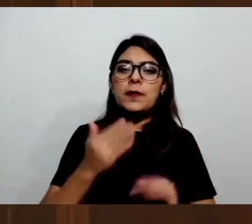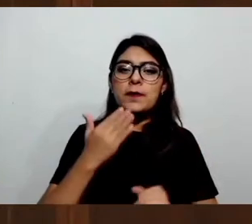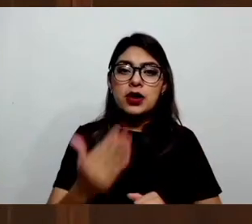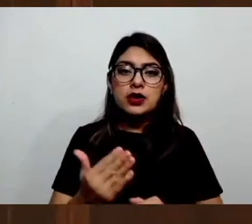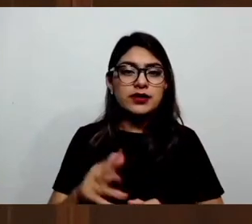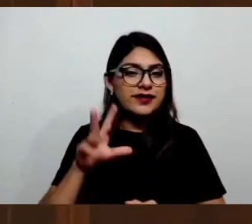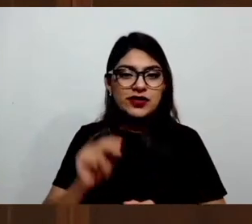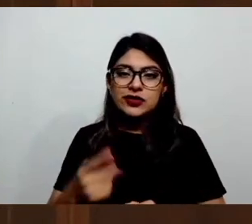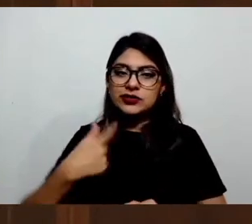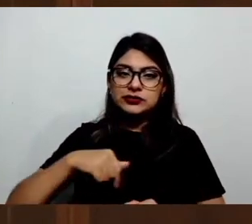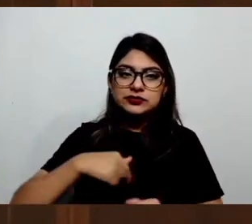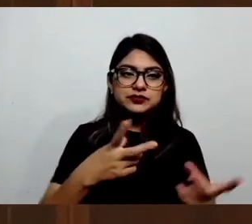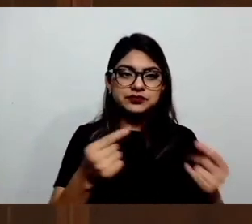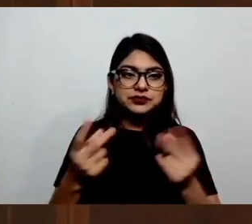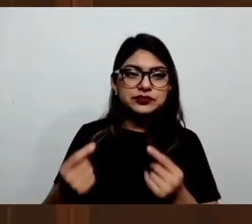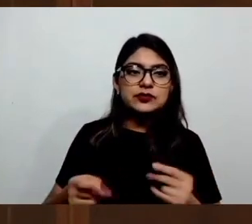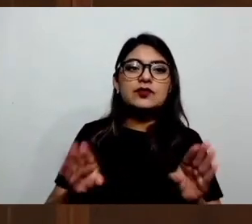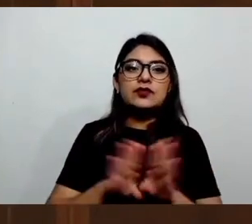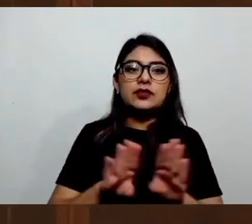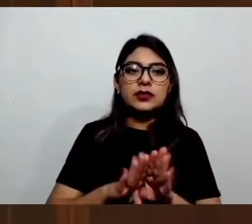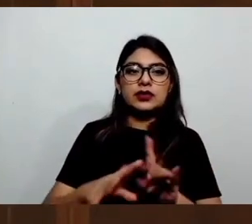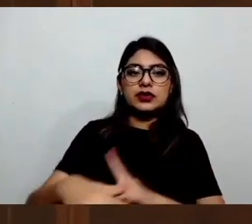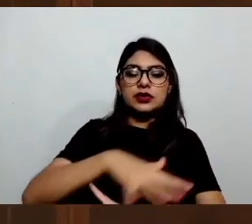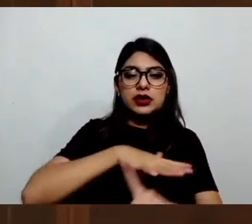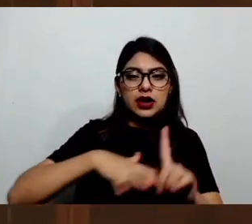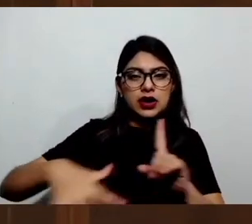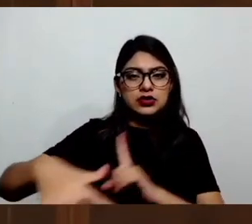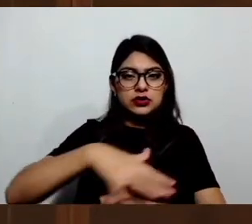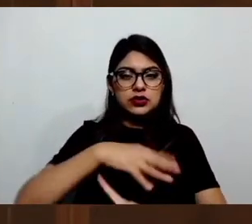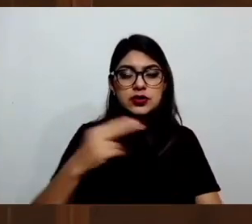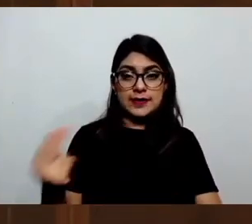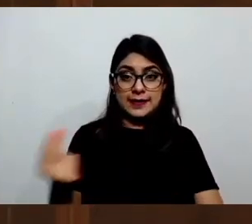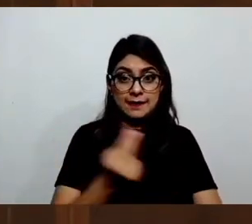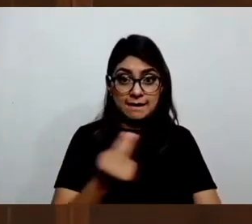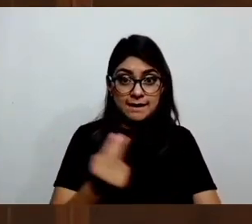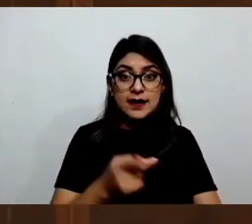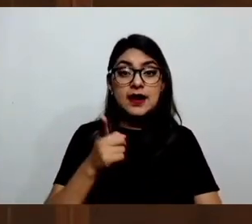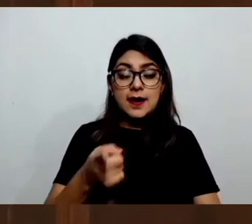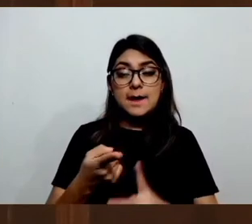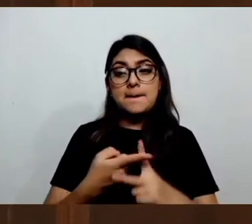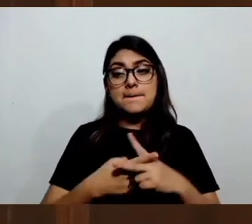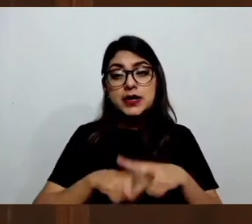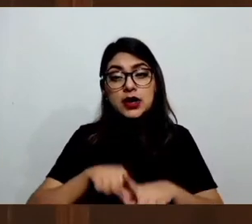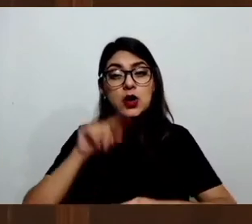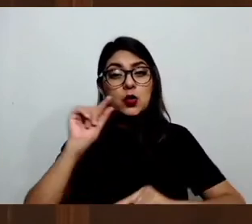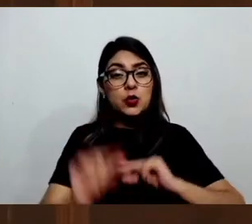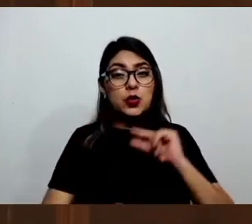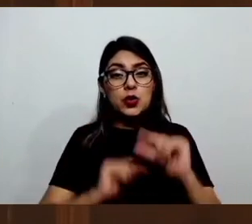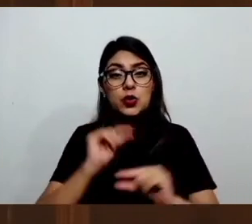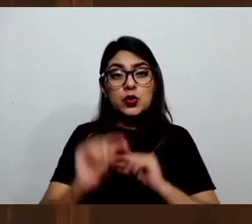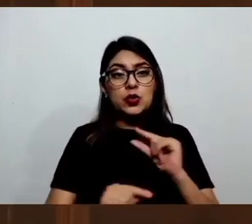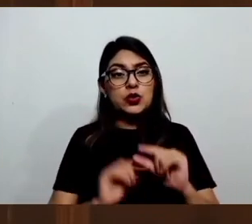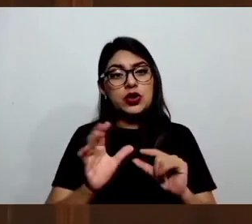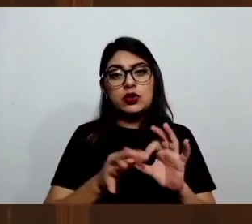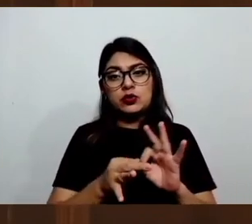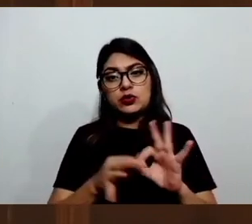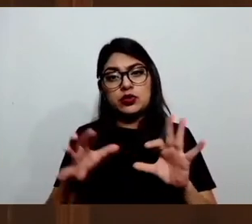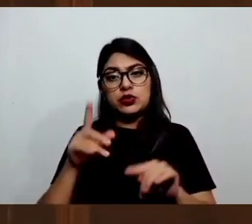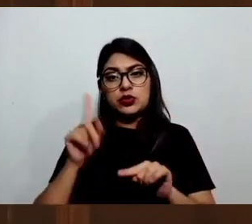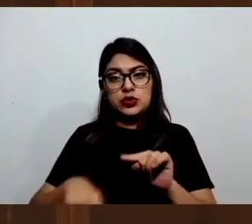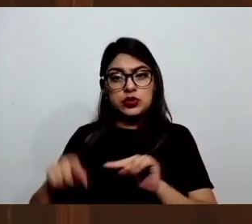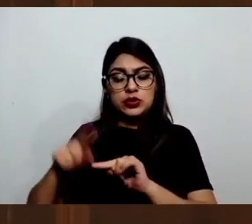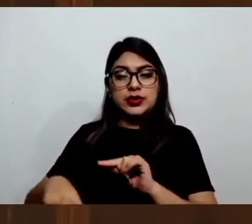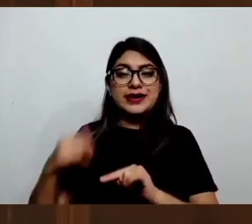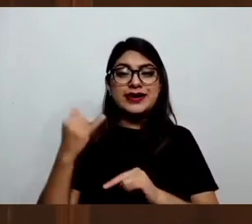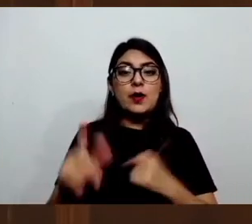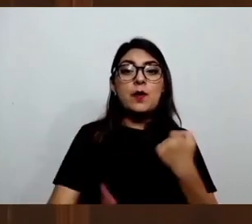comisiones se empiece a deslindar lo que se tenga que deslindar y a resolver lo